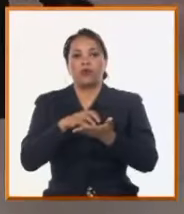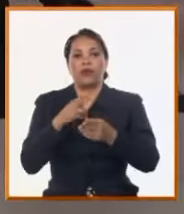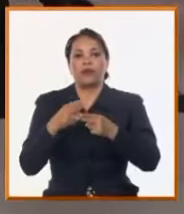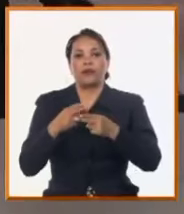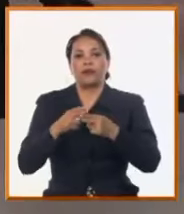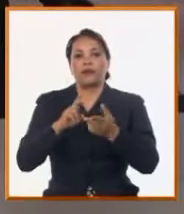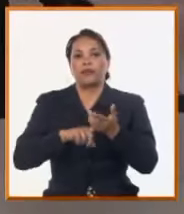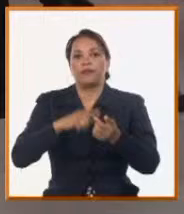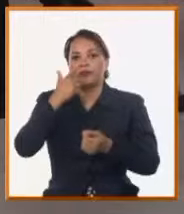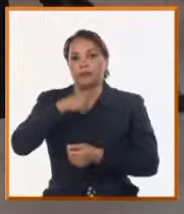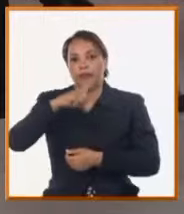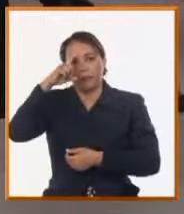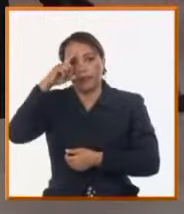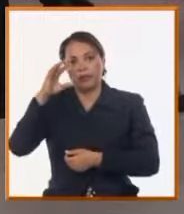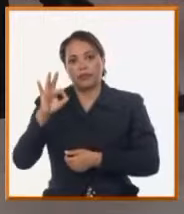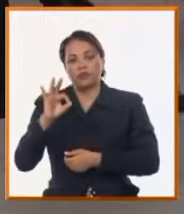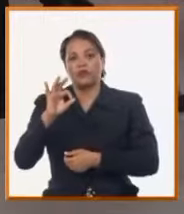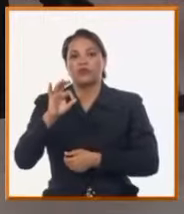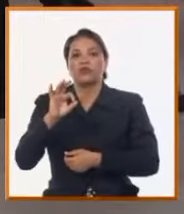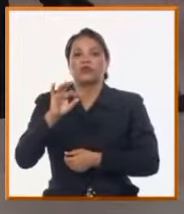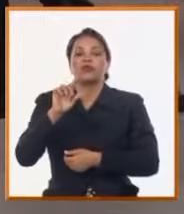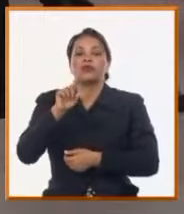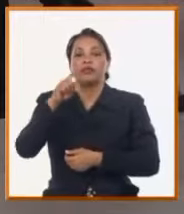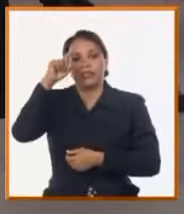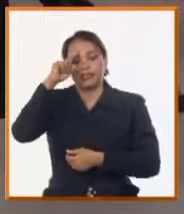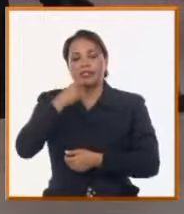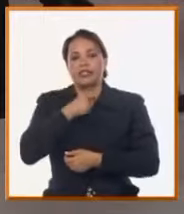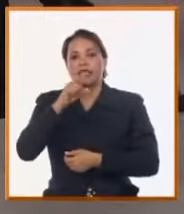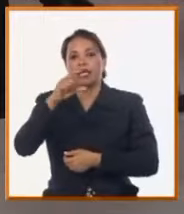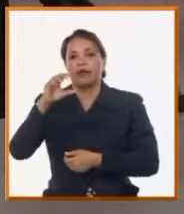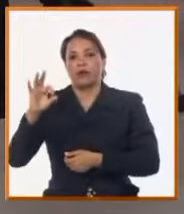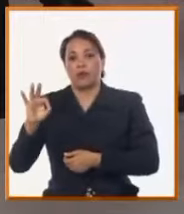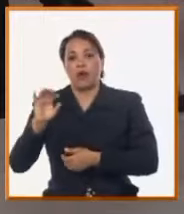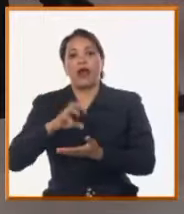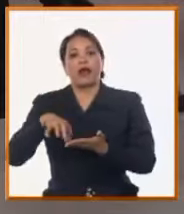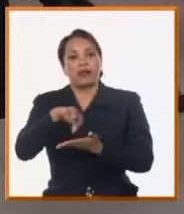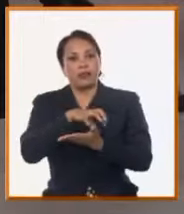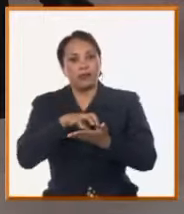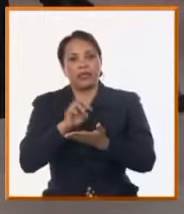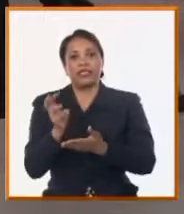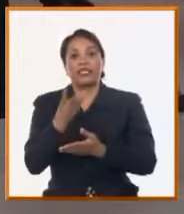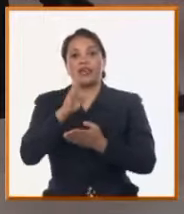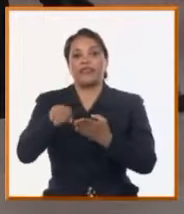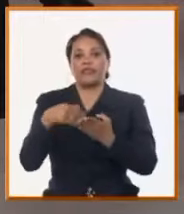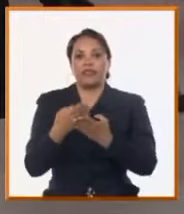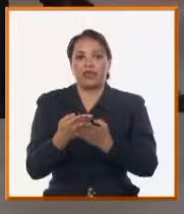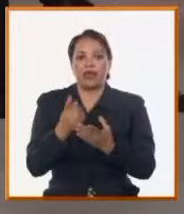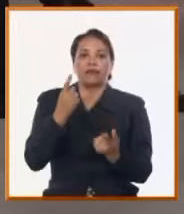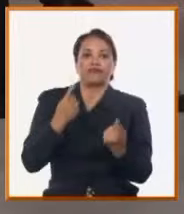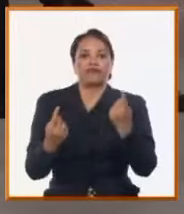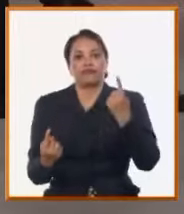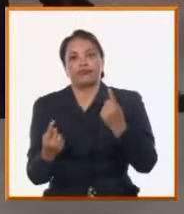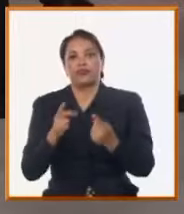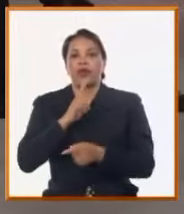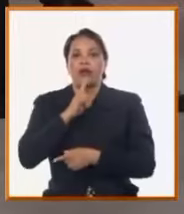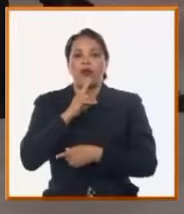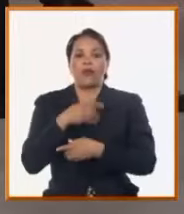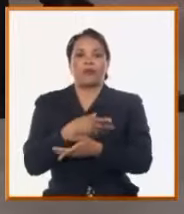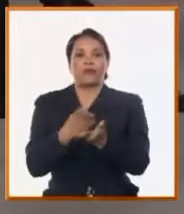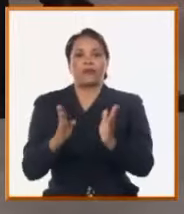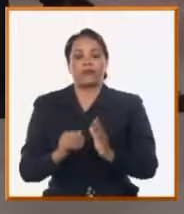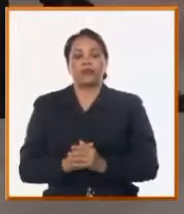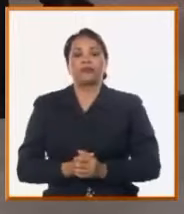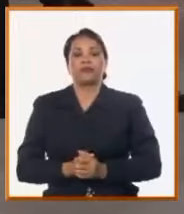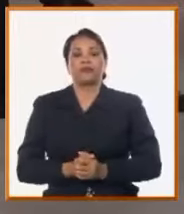lleva más de un año en el tercer día del ciclo, y por supuesto es un reto para nosotros volver a recuperar el día